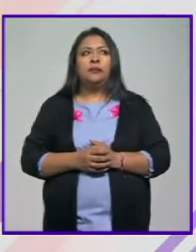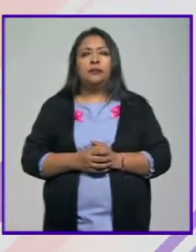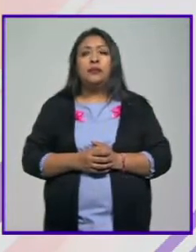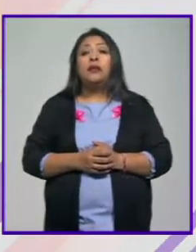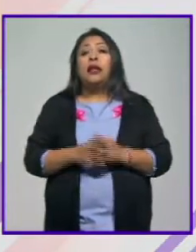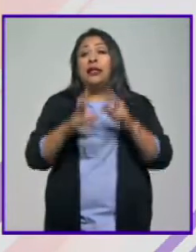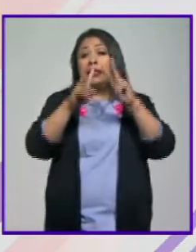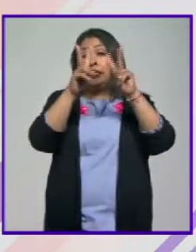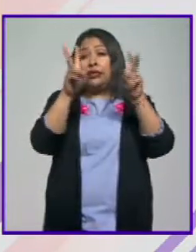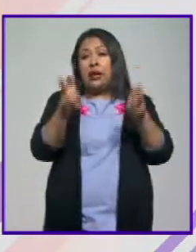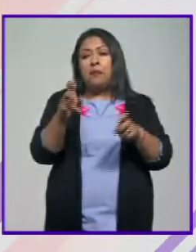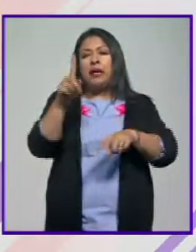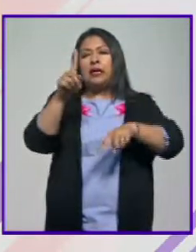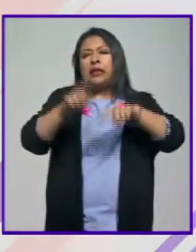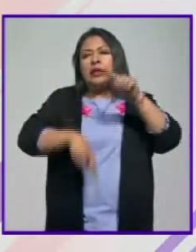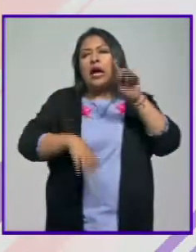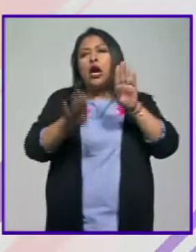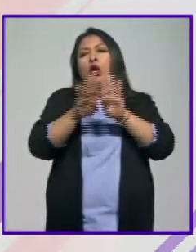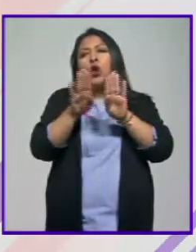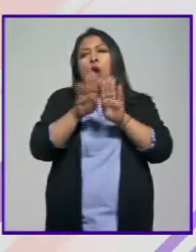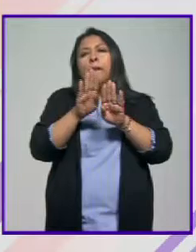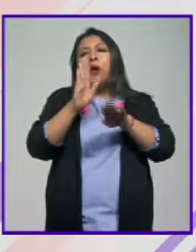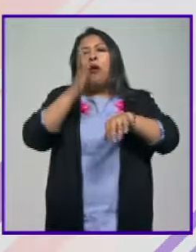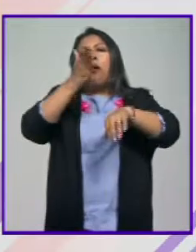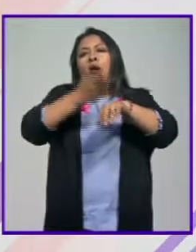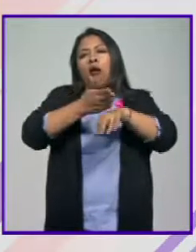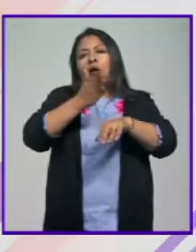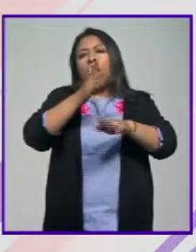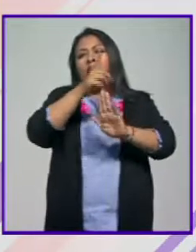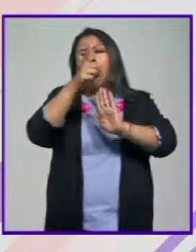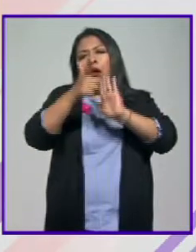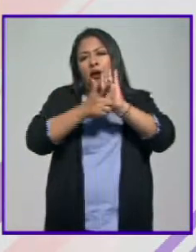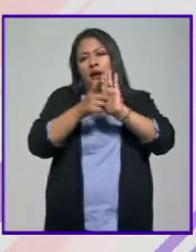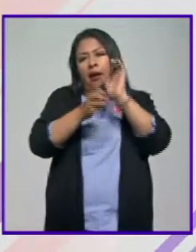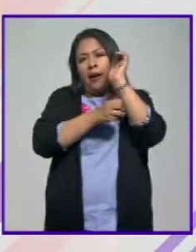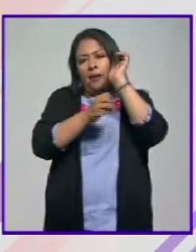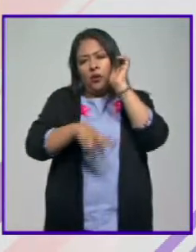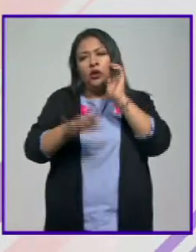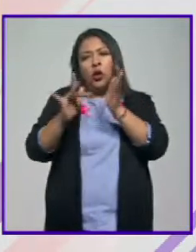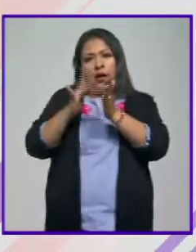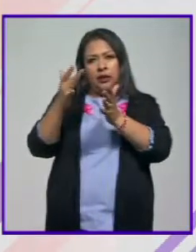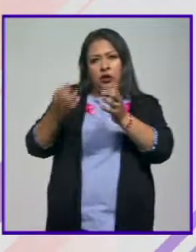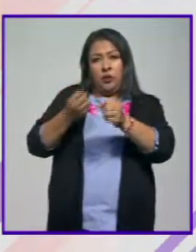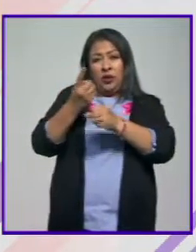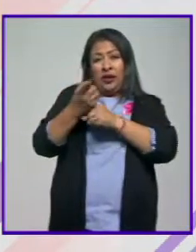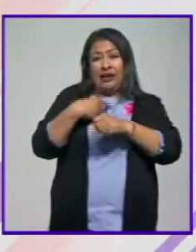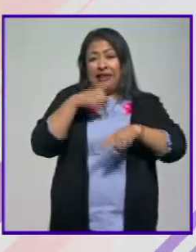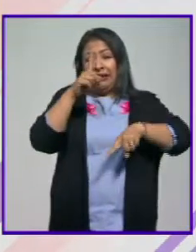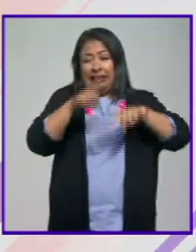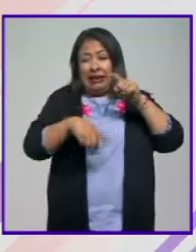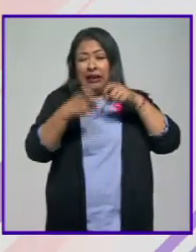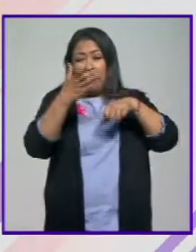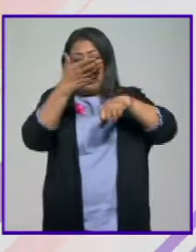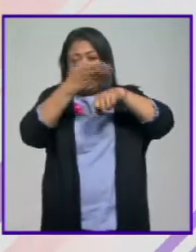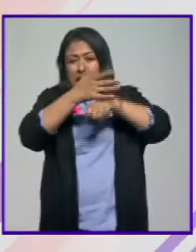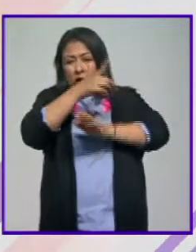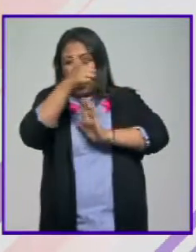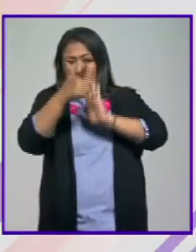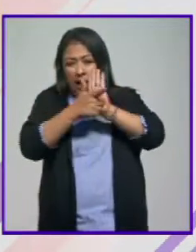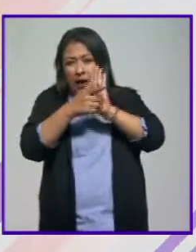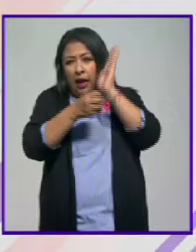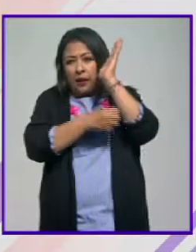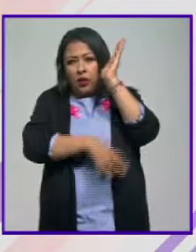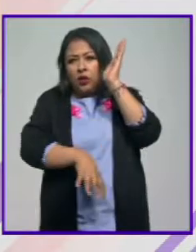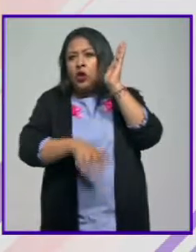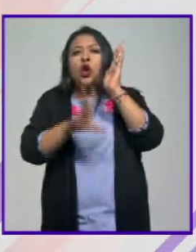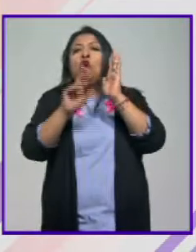El tema de la despenalización del aborto, que gracias por darme esta oportunidad. La despenalización del aborto no